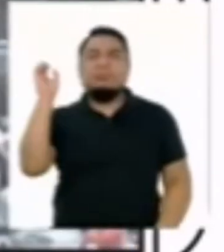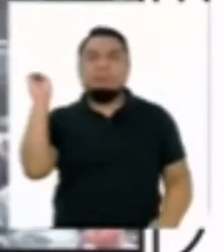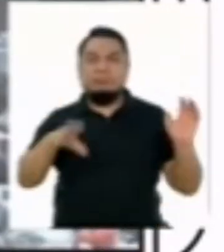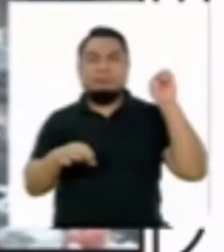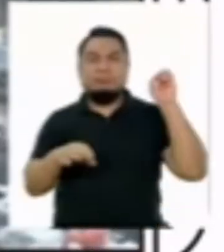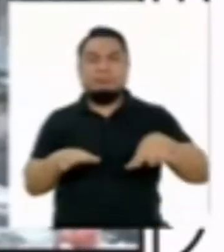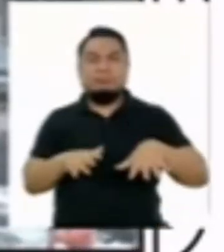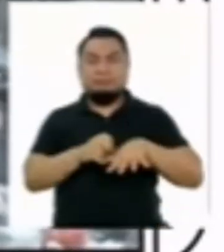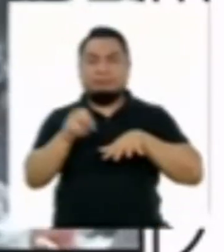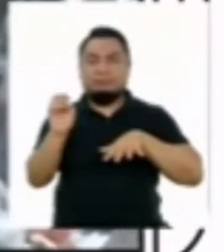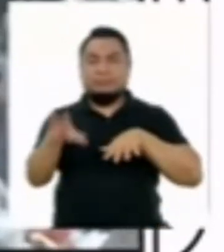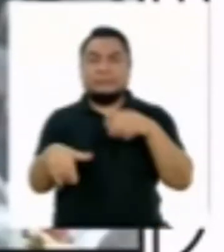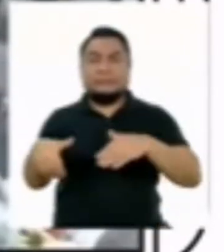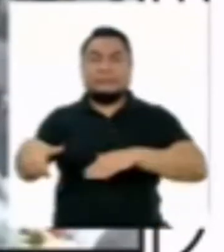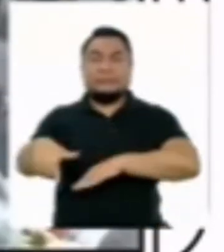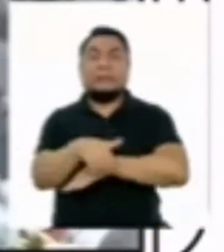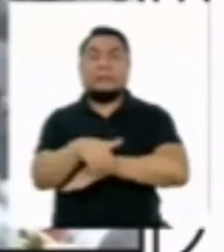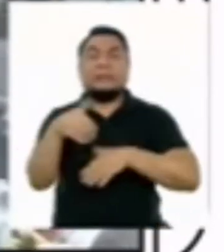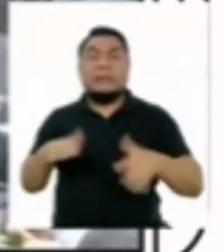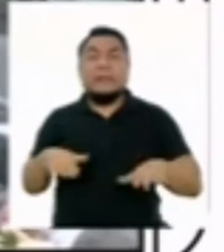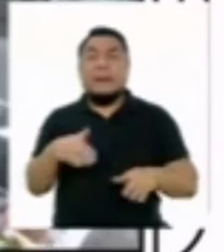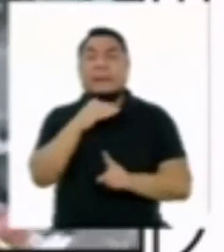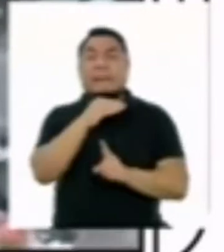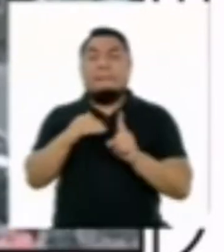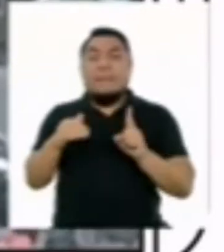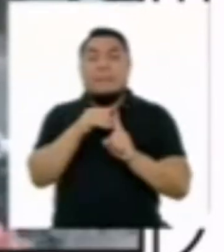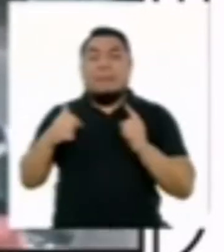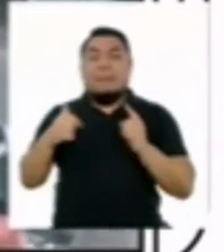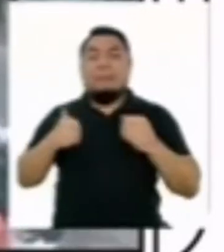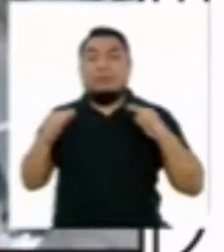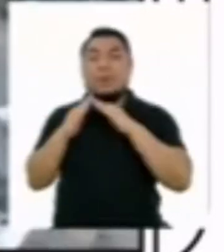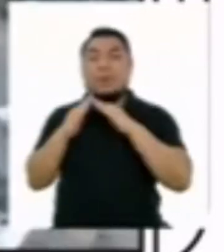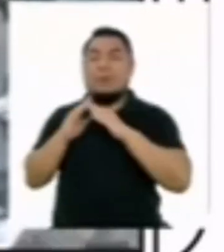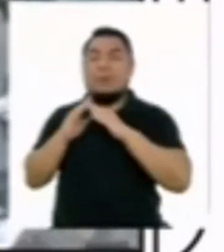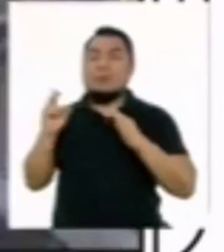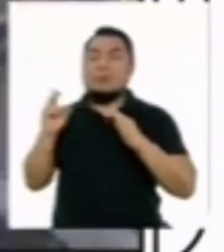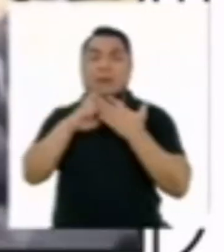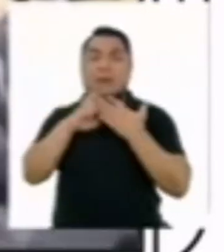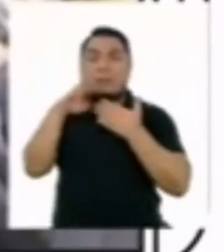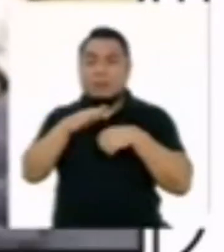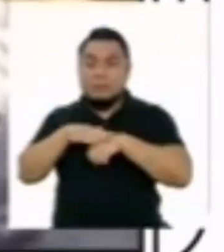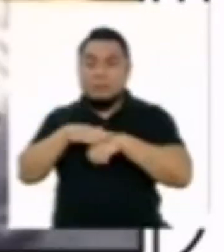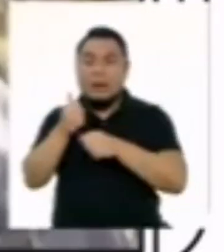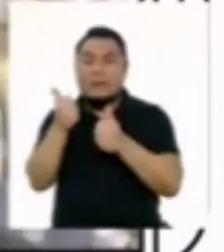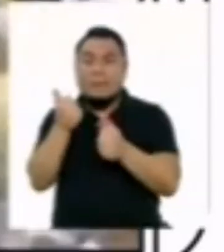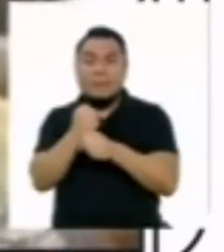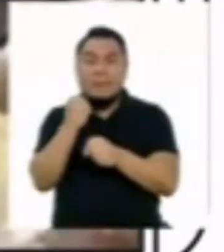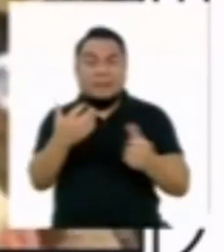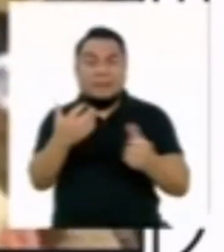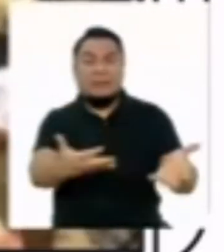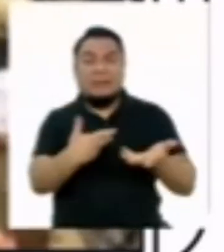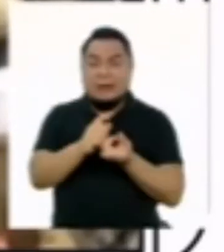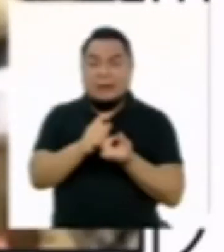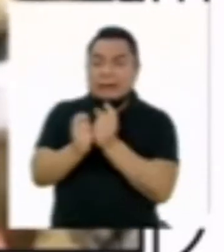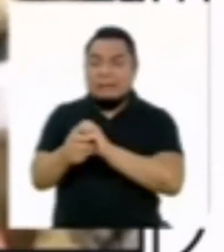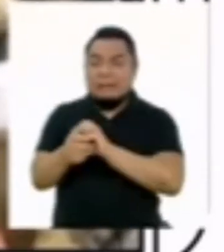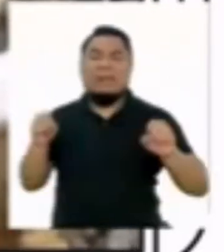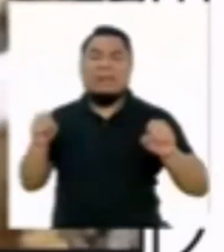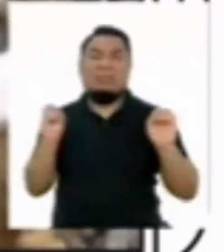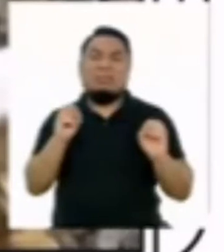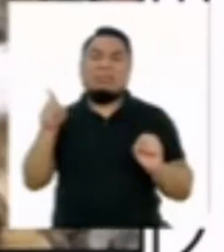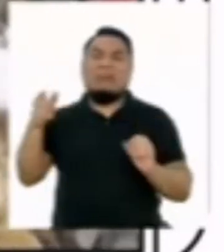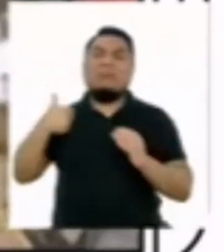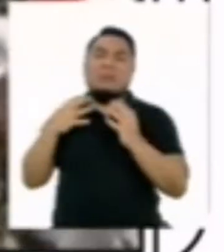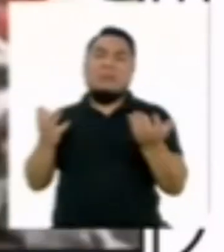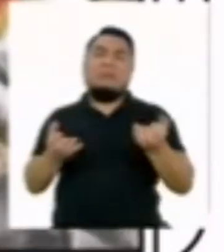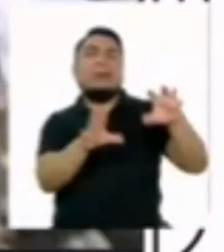sólidos de este país, menos de la mitad de municipios tienen planes adecuados de gestión de los residuos sólidos. Y mucha de la